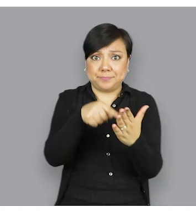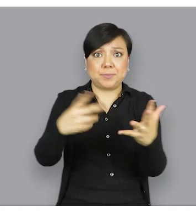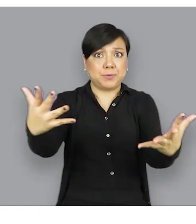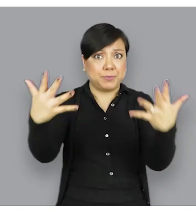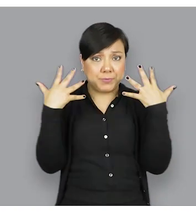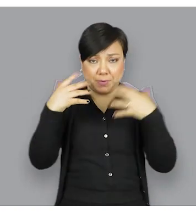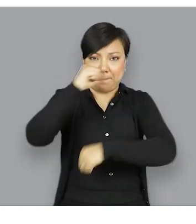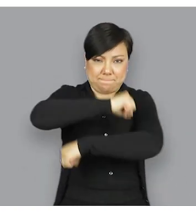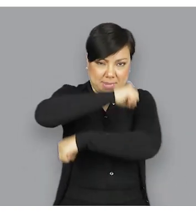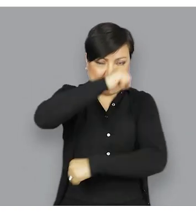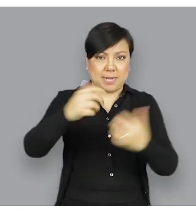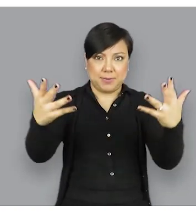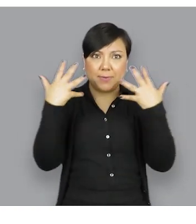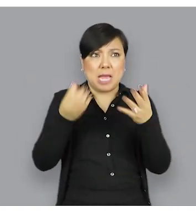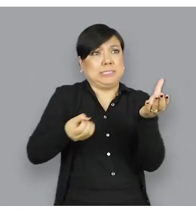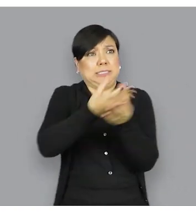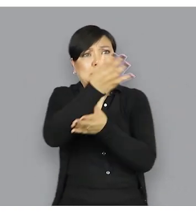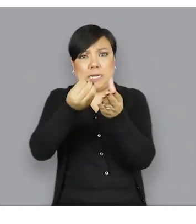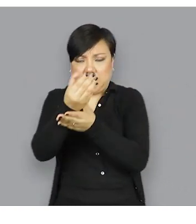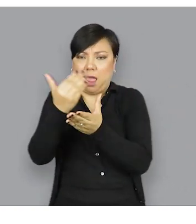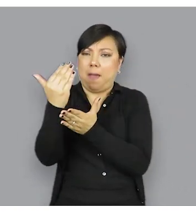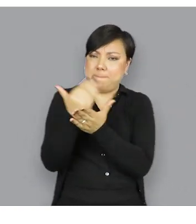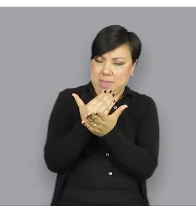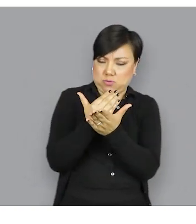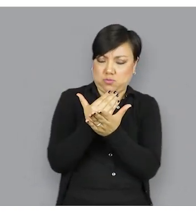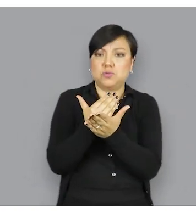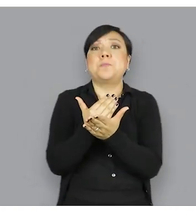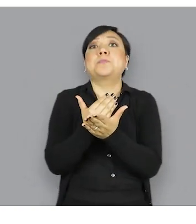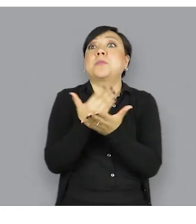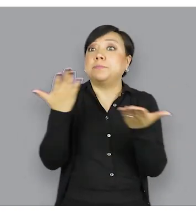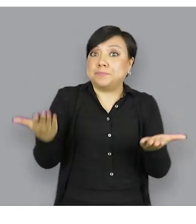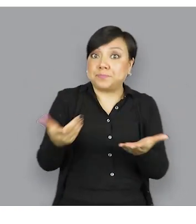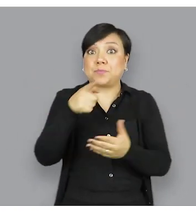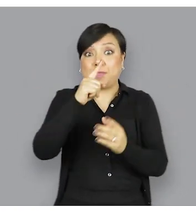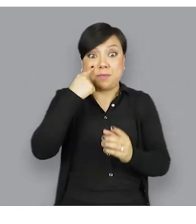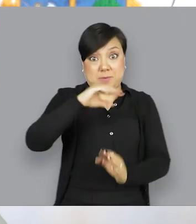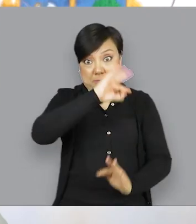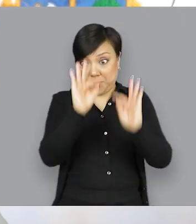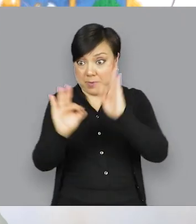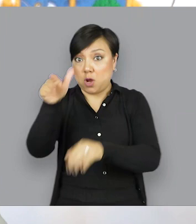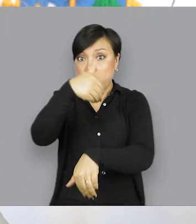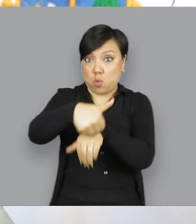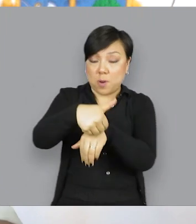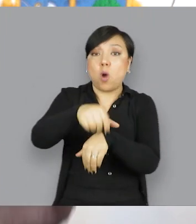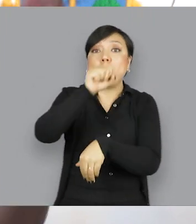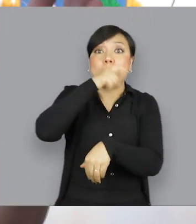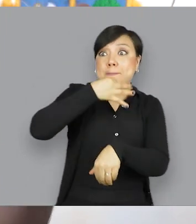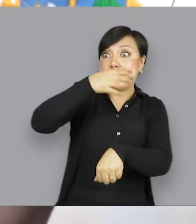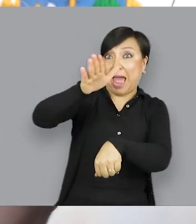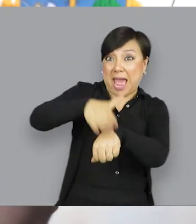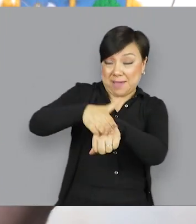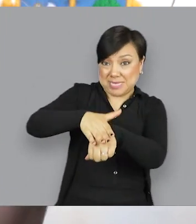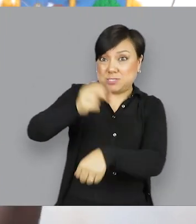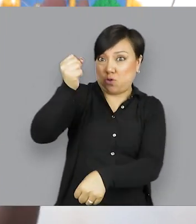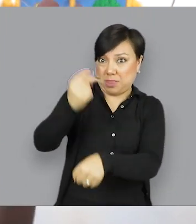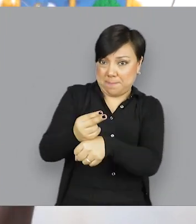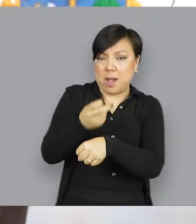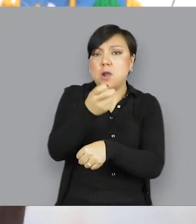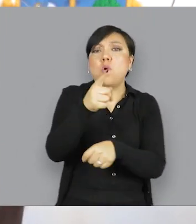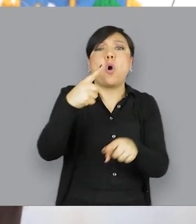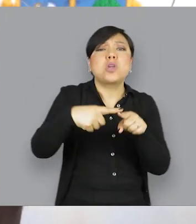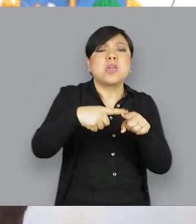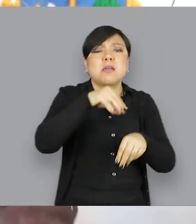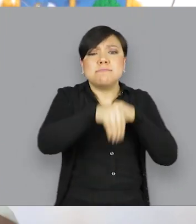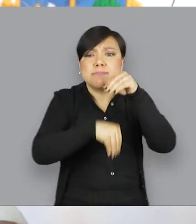distancia, ventilar tus espacios y evitar salidas innecesarias. Tanto el sistema de métricas como de